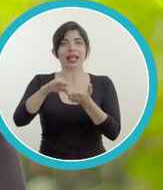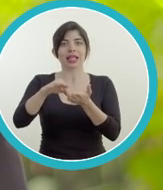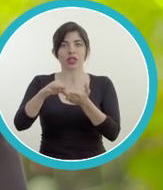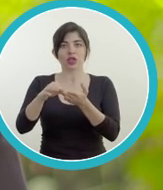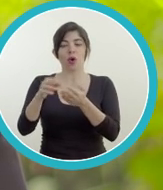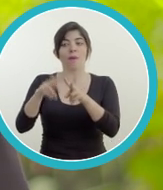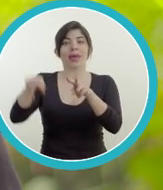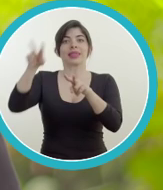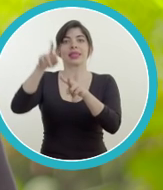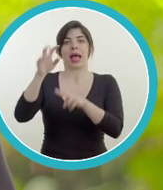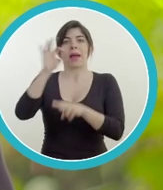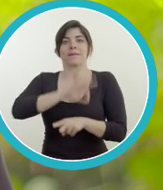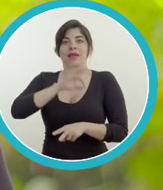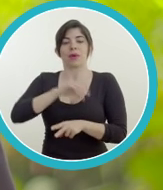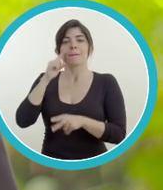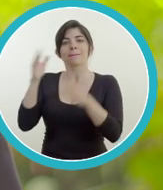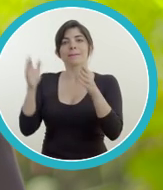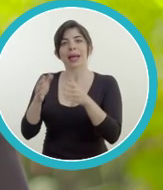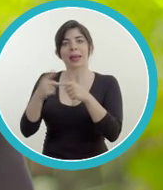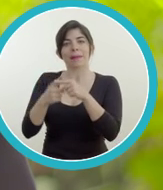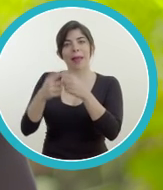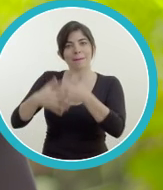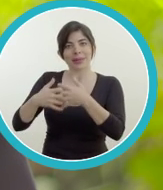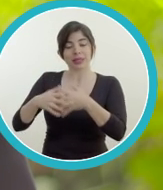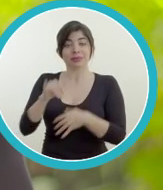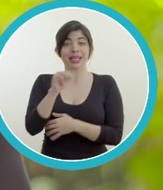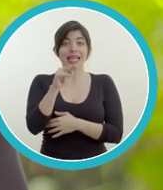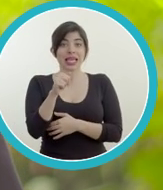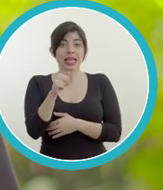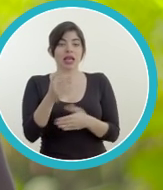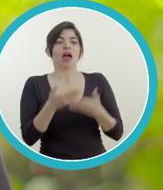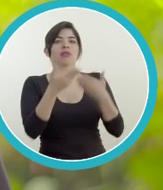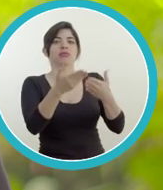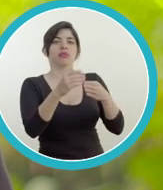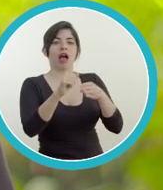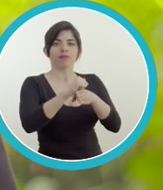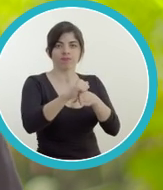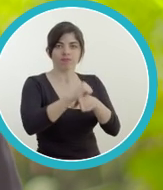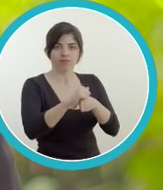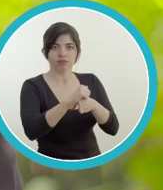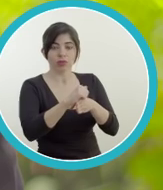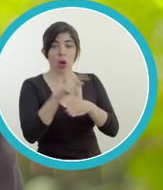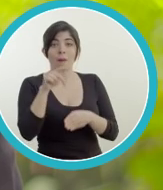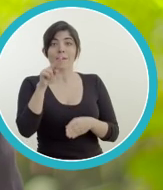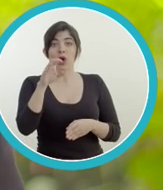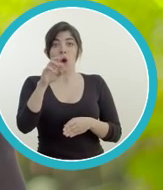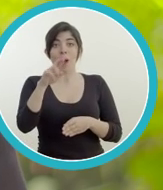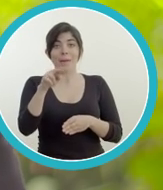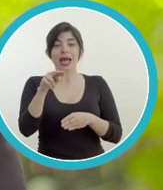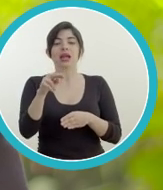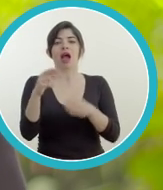sector productivo. El Sistema de Banca para el Desarrollo otorga el crédito en condiciones ventajosas para las pequeñas y medianas empresas.